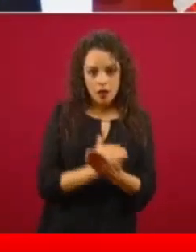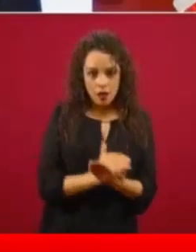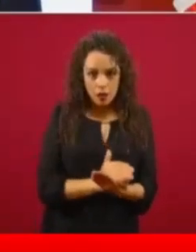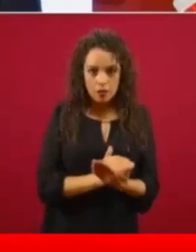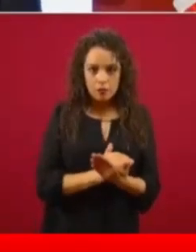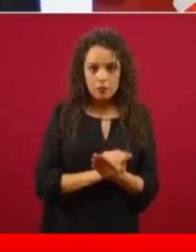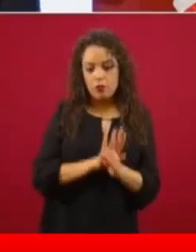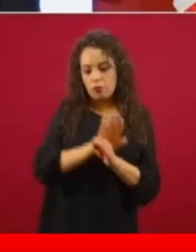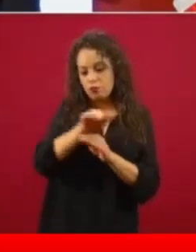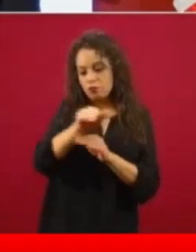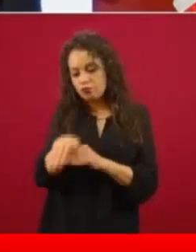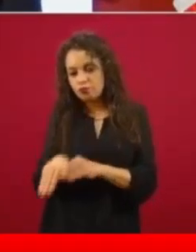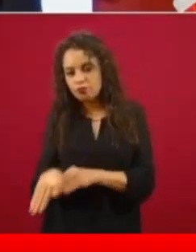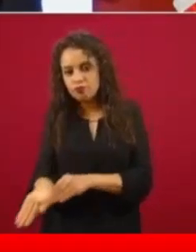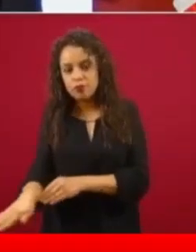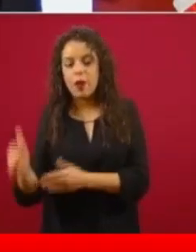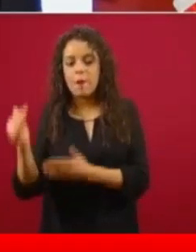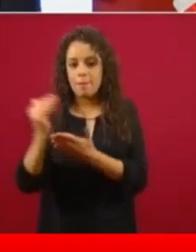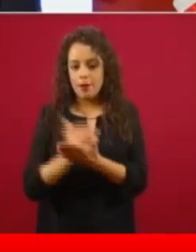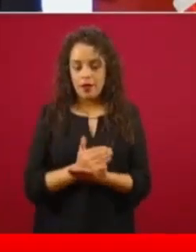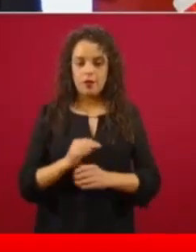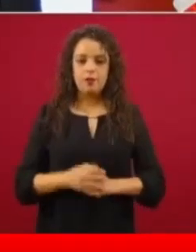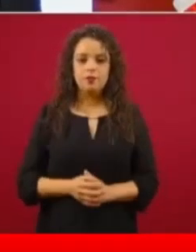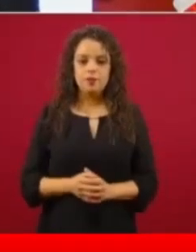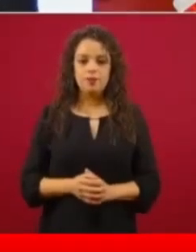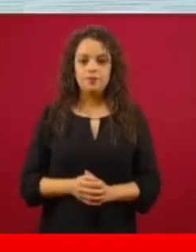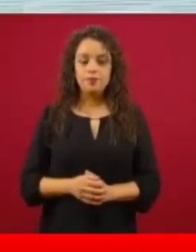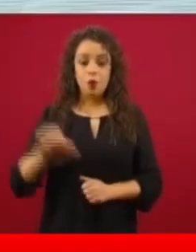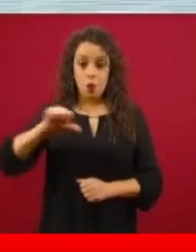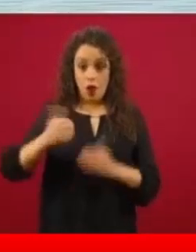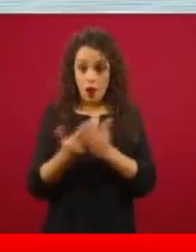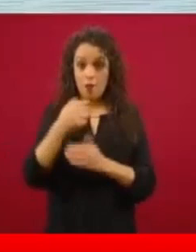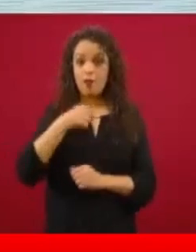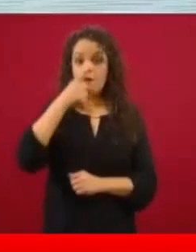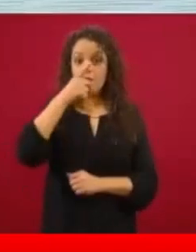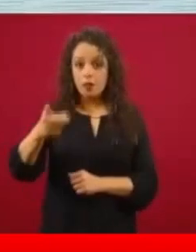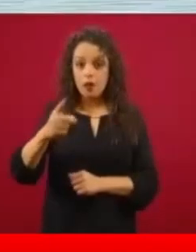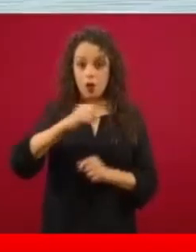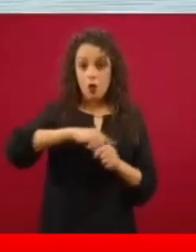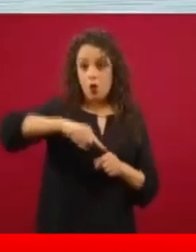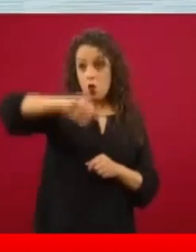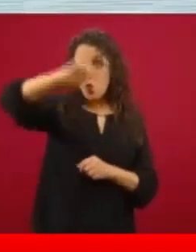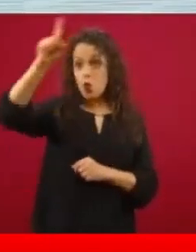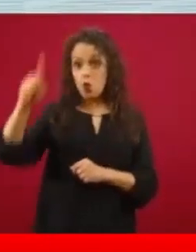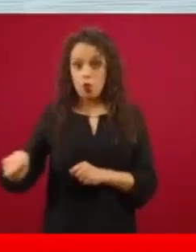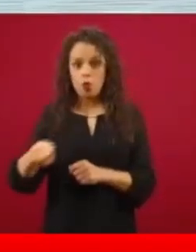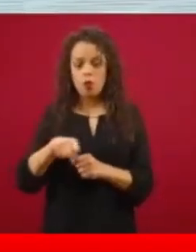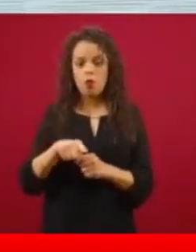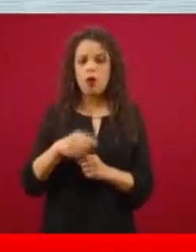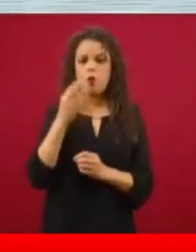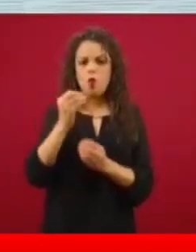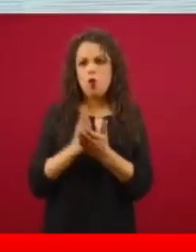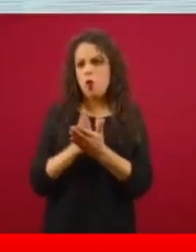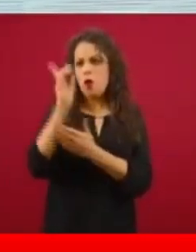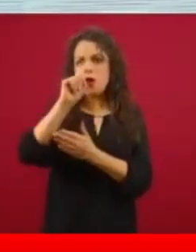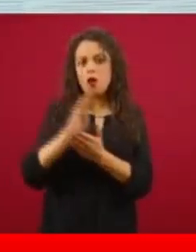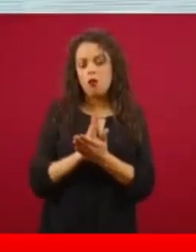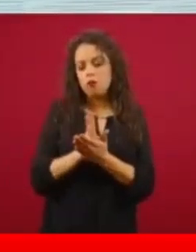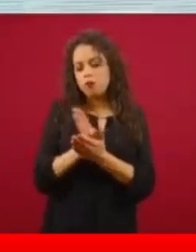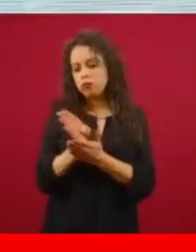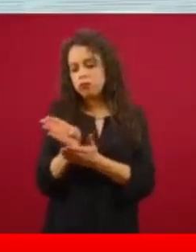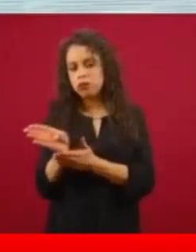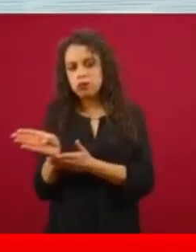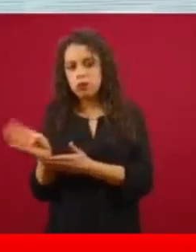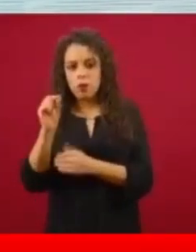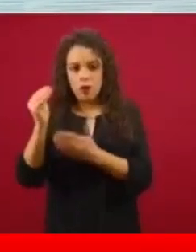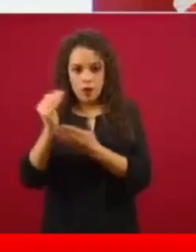cosas. Entonces, aplanar la curva, como dije esta misma mañana, no quiere decir desaparecer la epidemia. Quien piense eso, desde